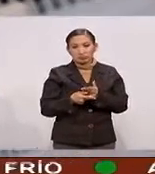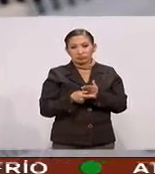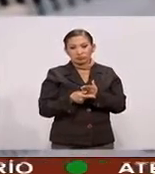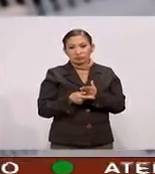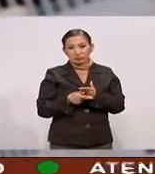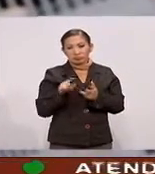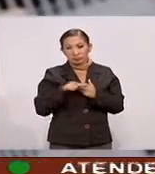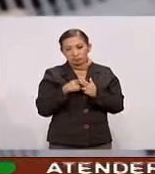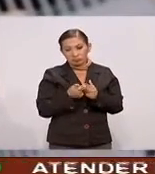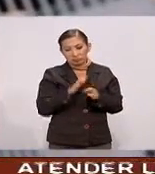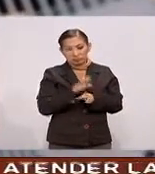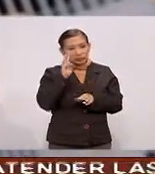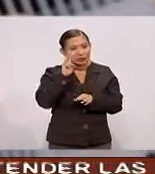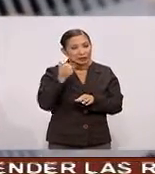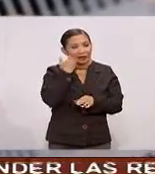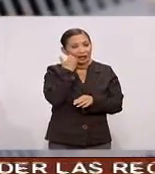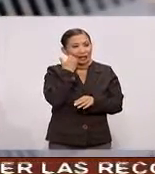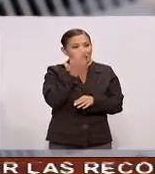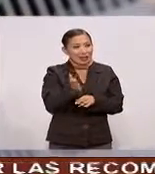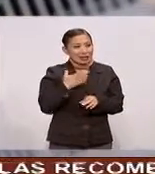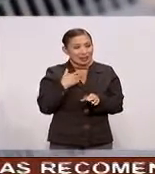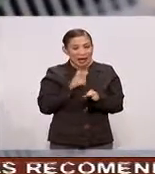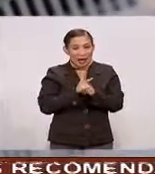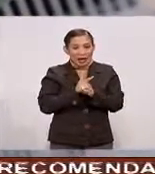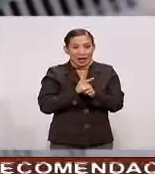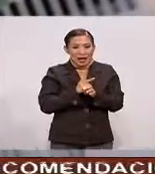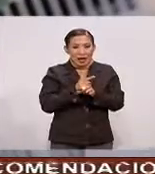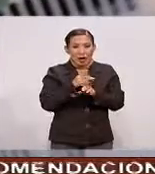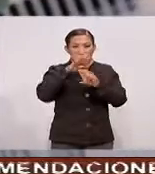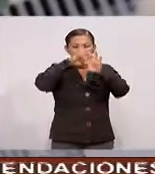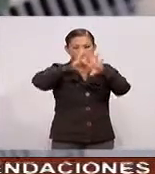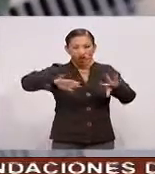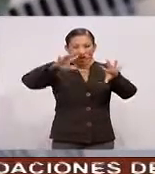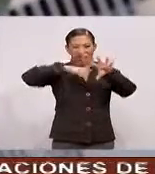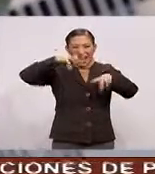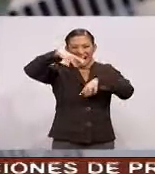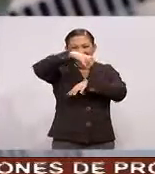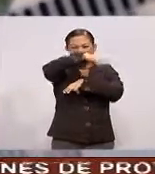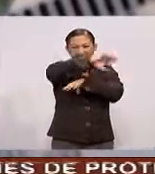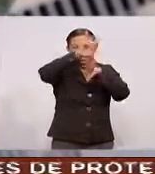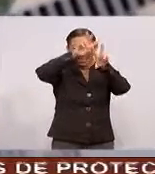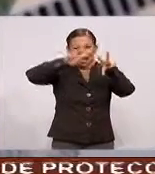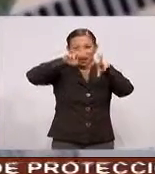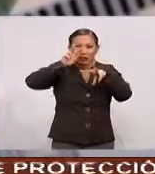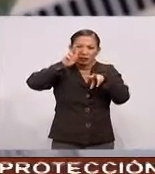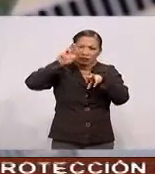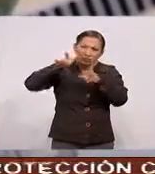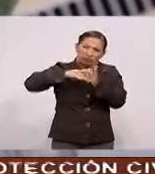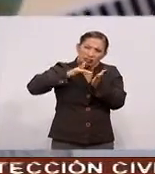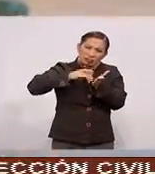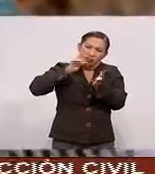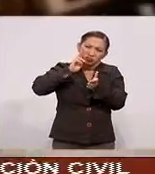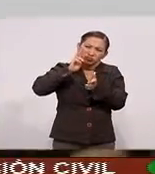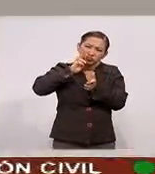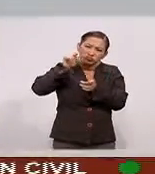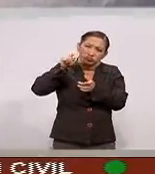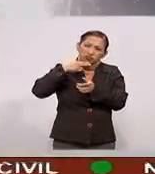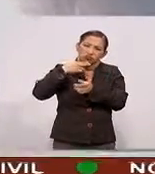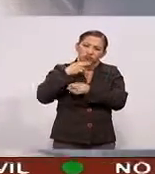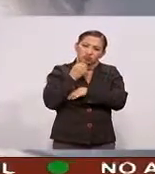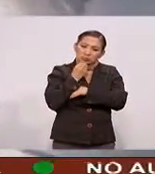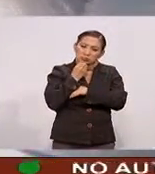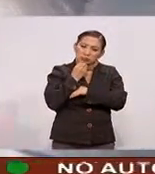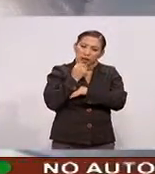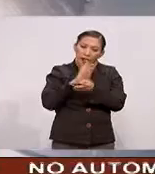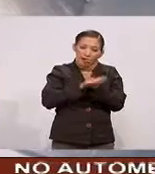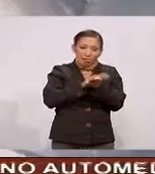Pues todo comenzó Porque yo quería Hacer una tela de araña Un material similar Entonces Pues ya de ahí Viendo las propiedades Y las aplicaciones Que se puede